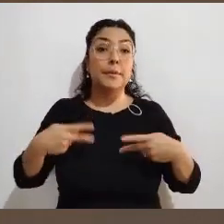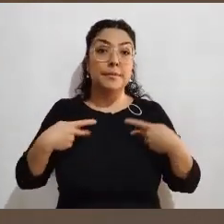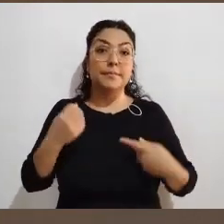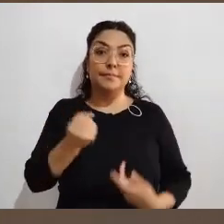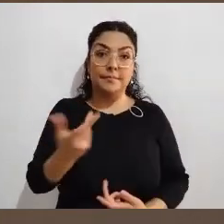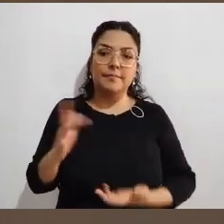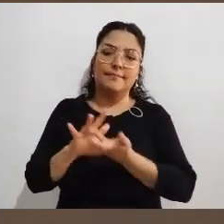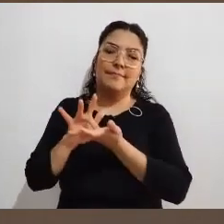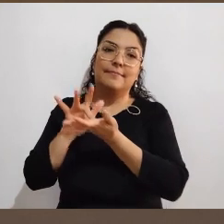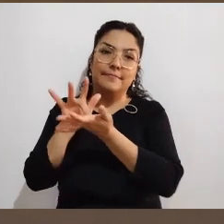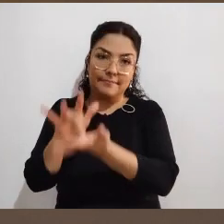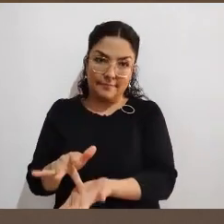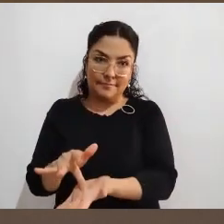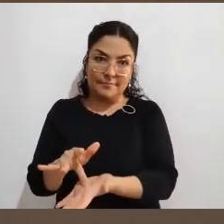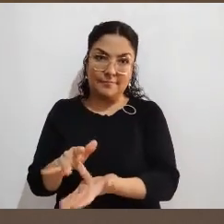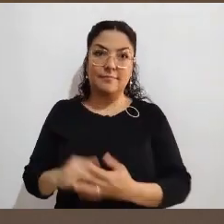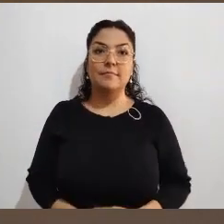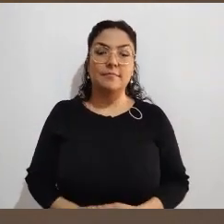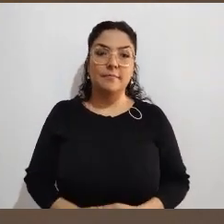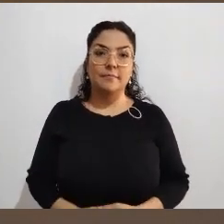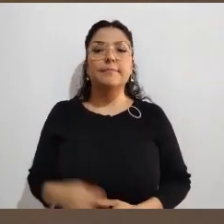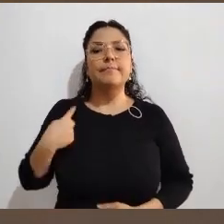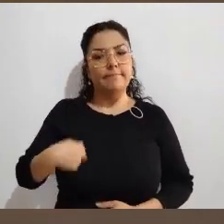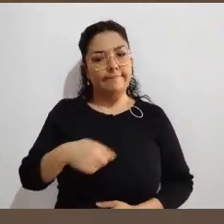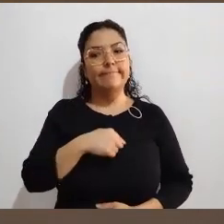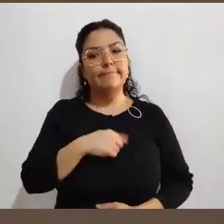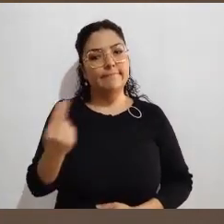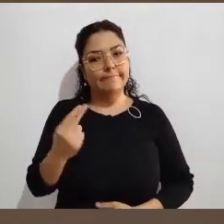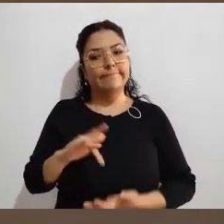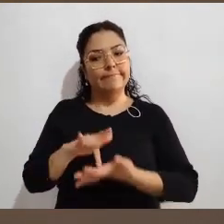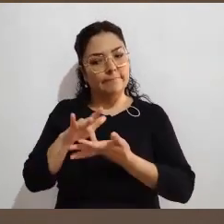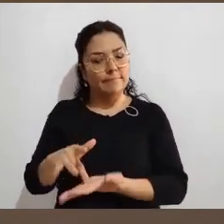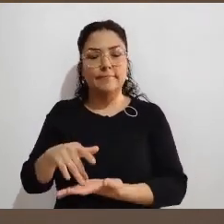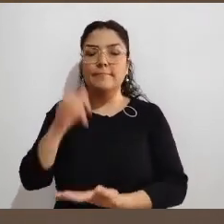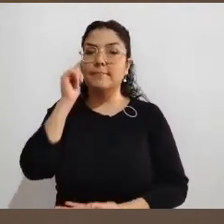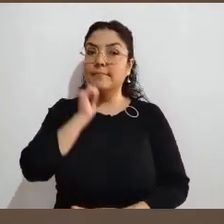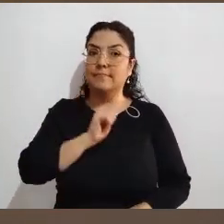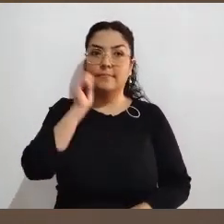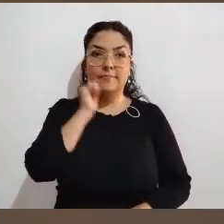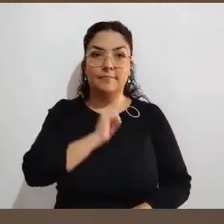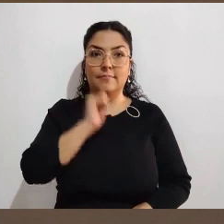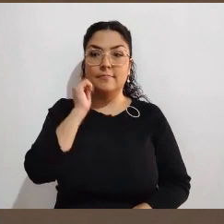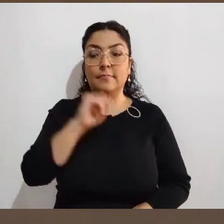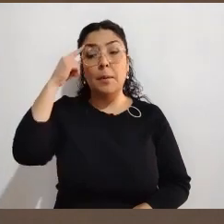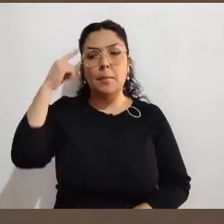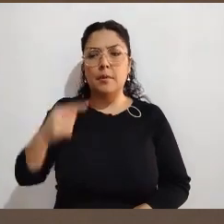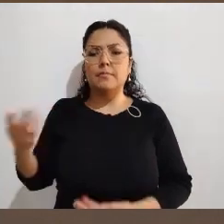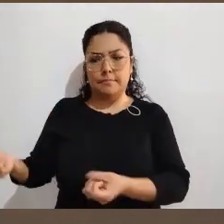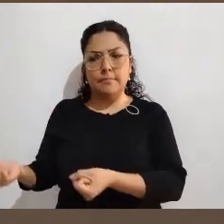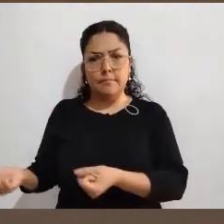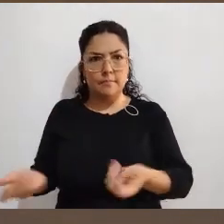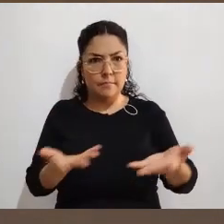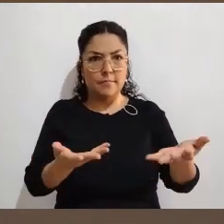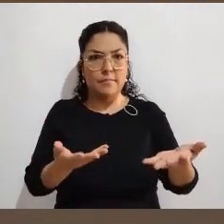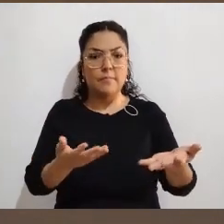vulnerabilidad, ellos no tienen que adaptarse a nosotros, nosotros tenemos que adaptarnos a ellos y darle todas las herramientas